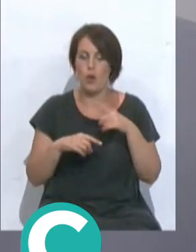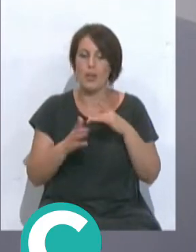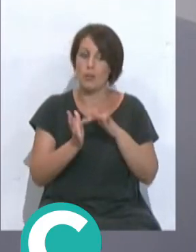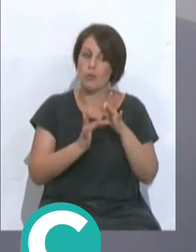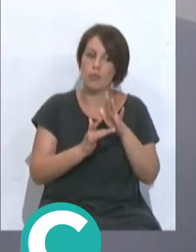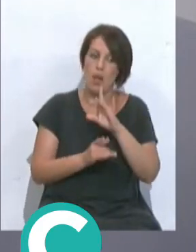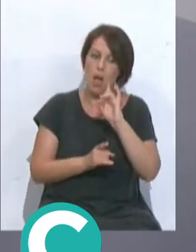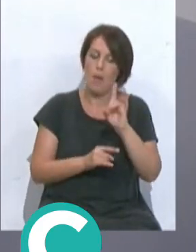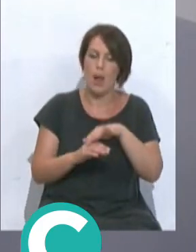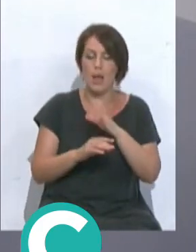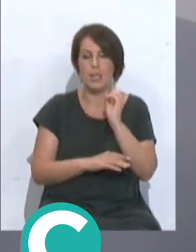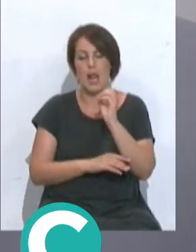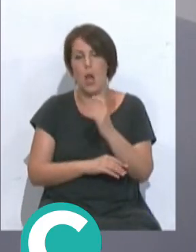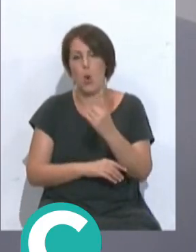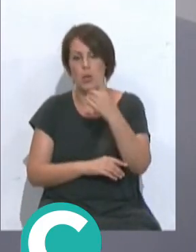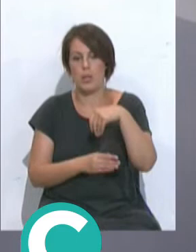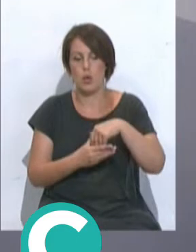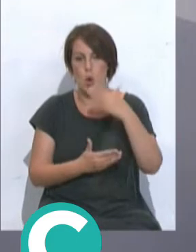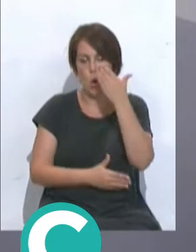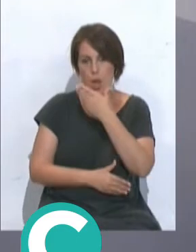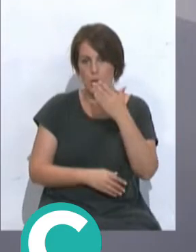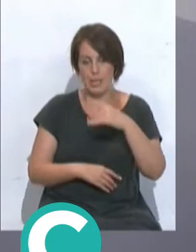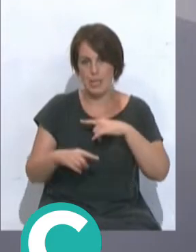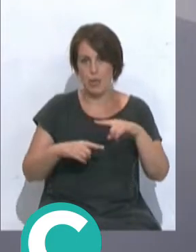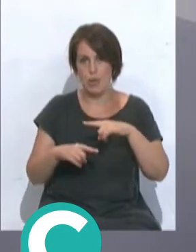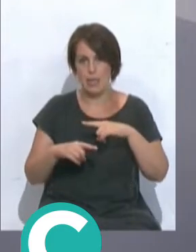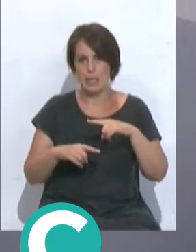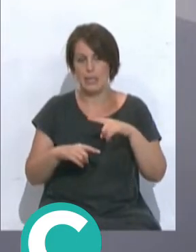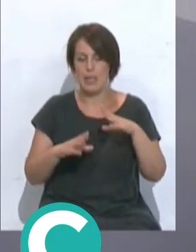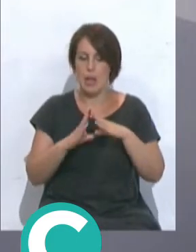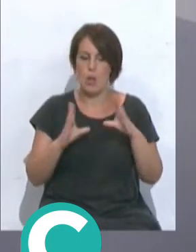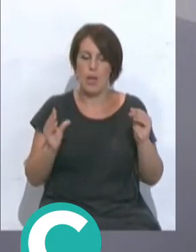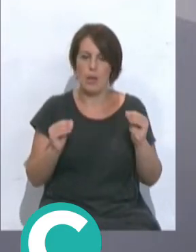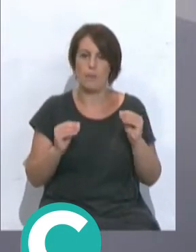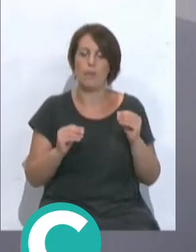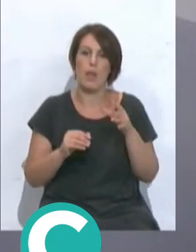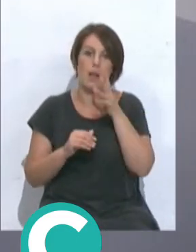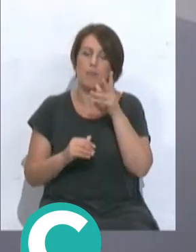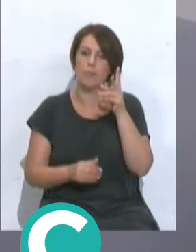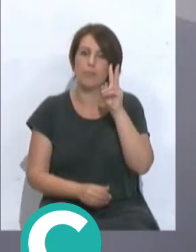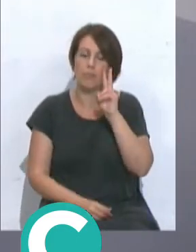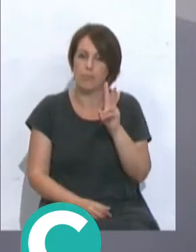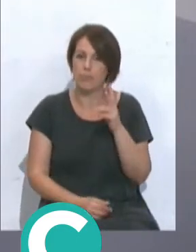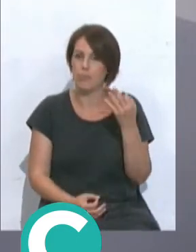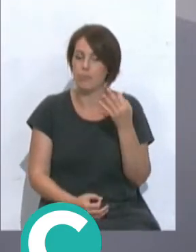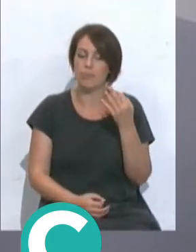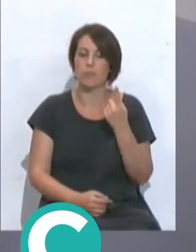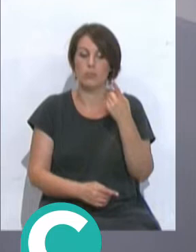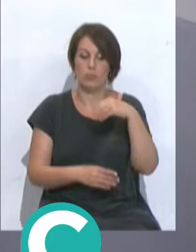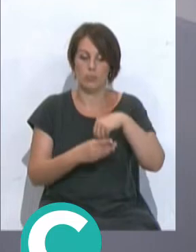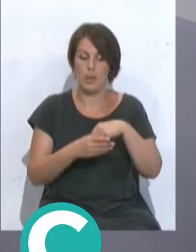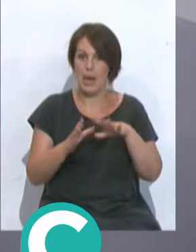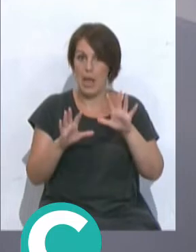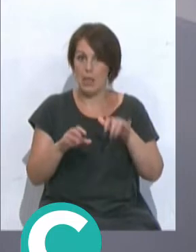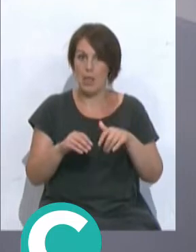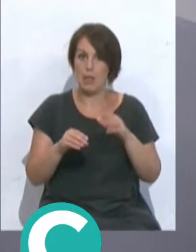una de esas charlas dentro del Colegio de Entrenadores de Andalucía. Vamos a ver a un integrante del